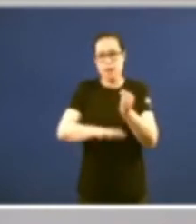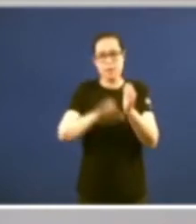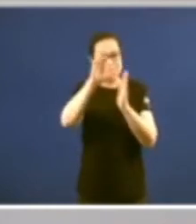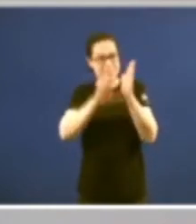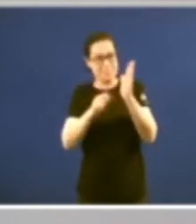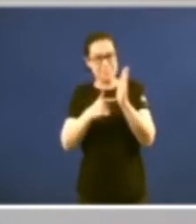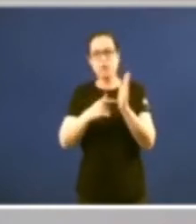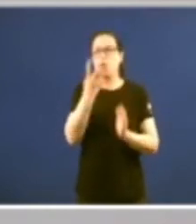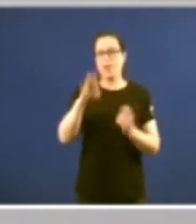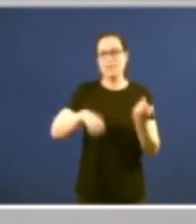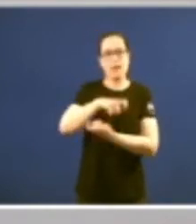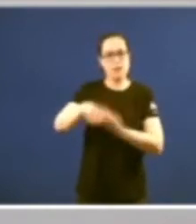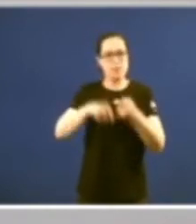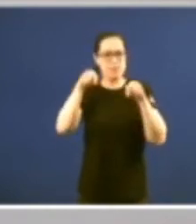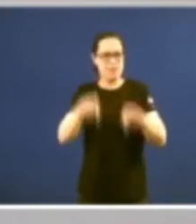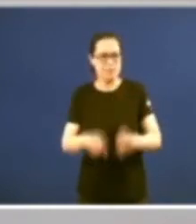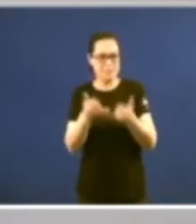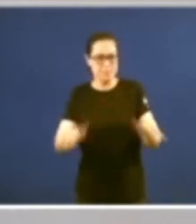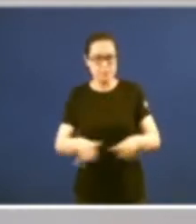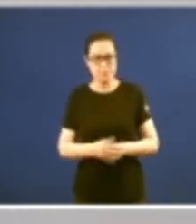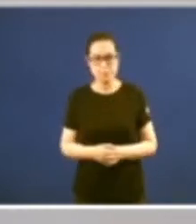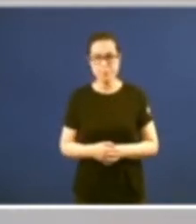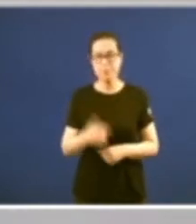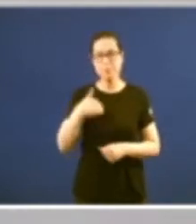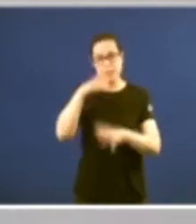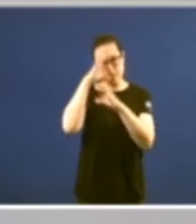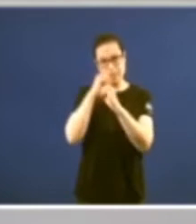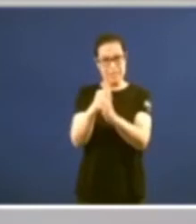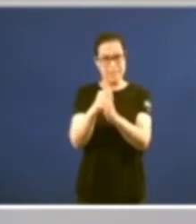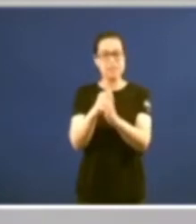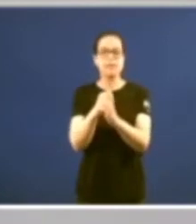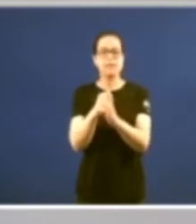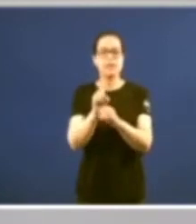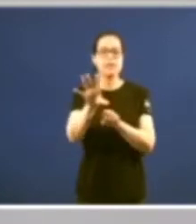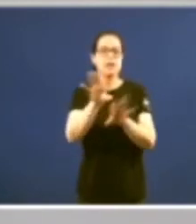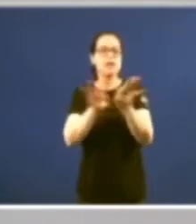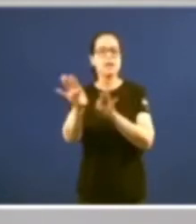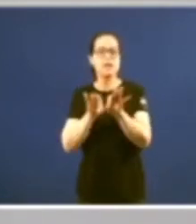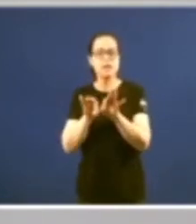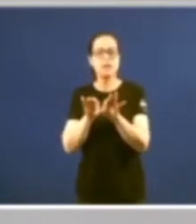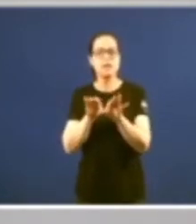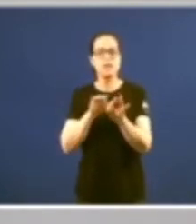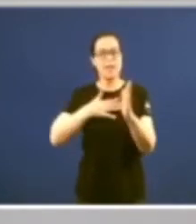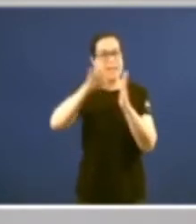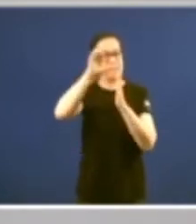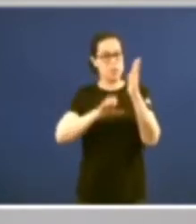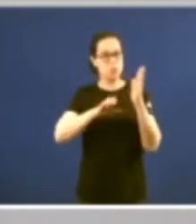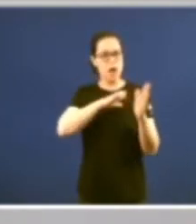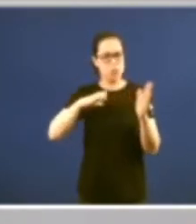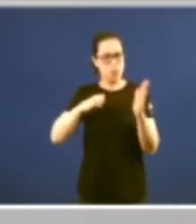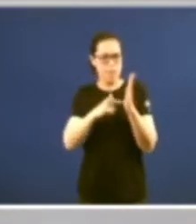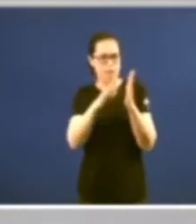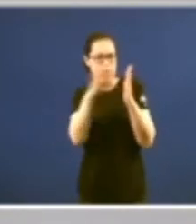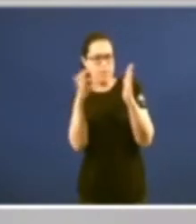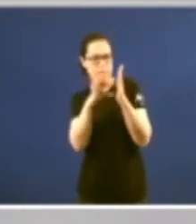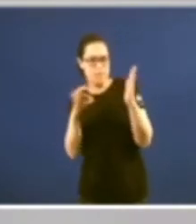aniversario y me voy a referir fundamentalmente a alguno de los aspectos puntuales del estatuto de autonomía es decir